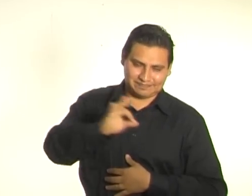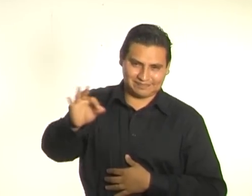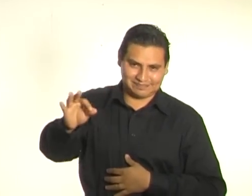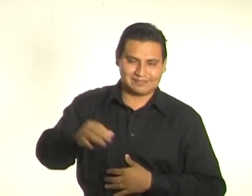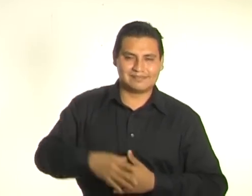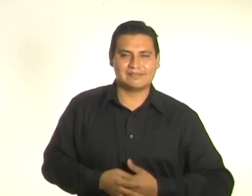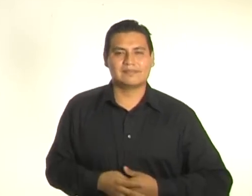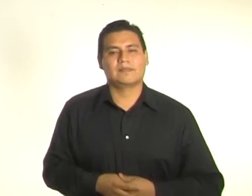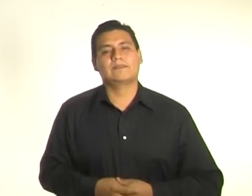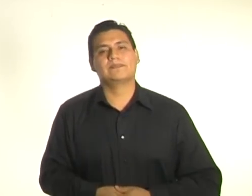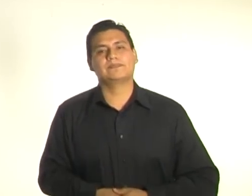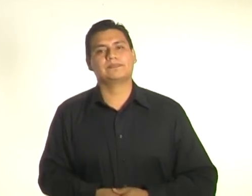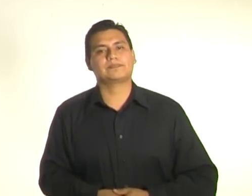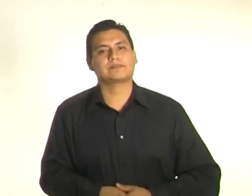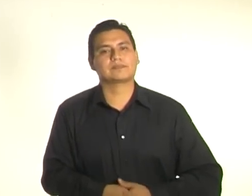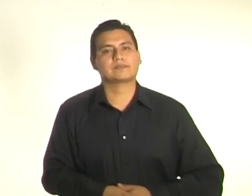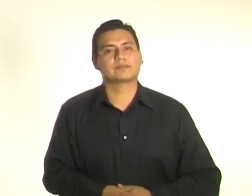sesión.